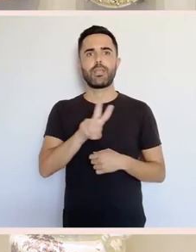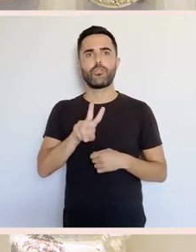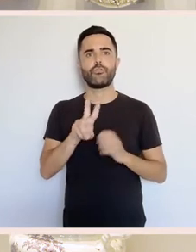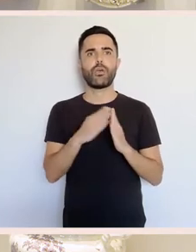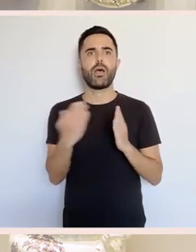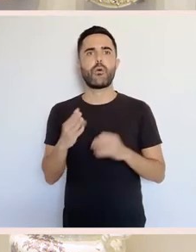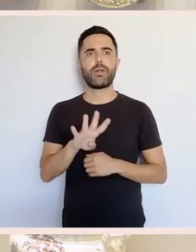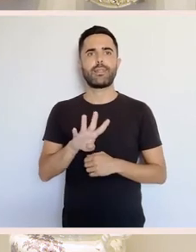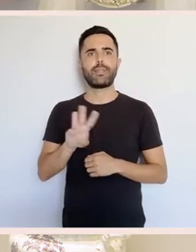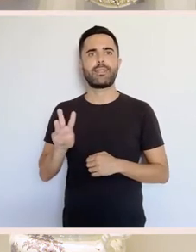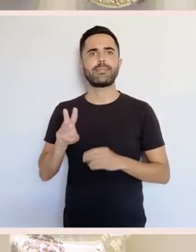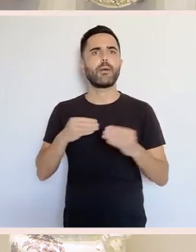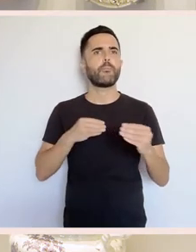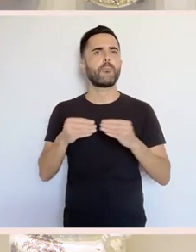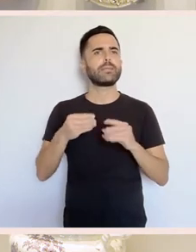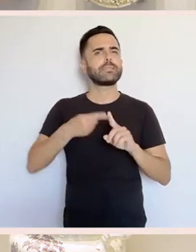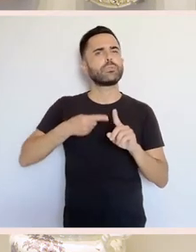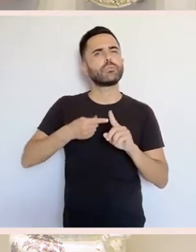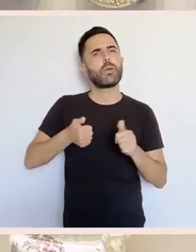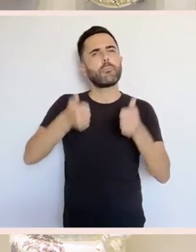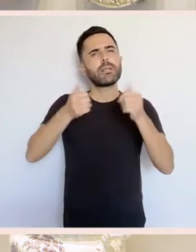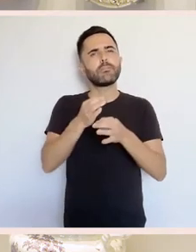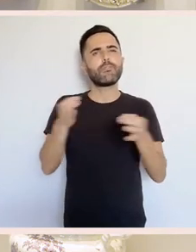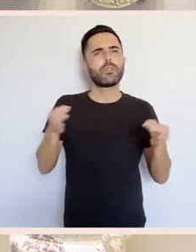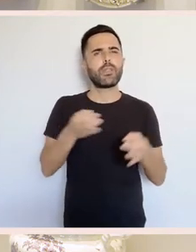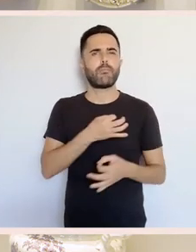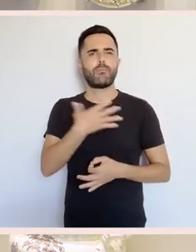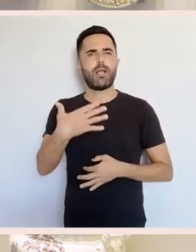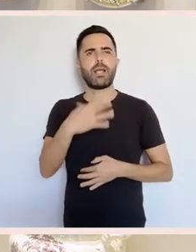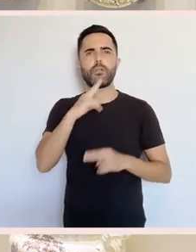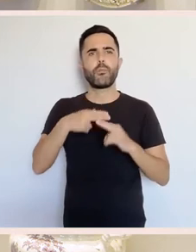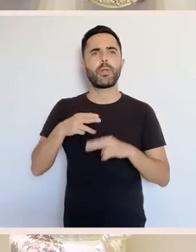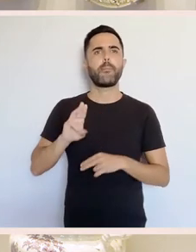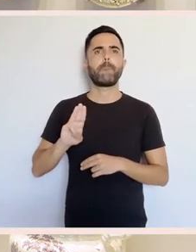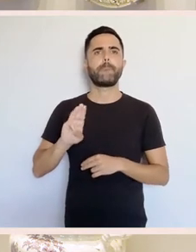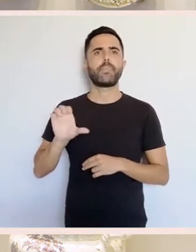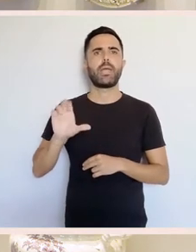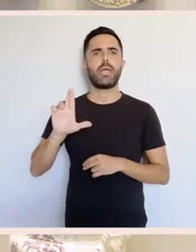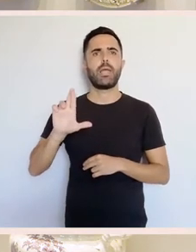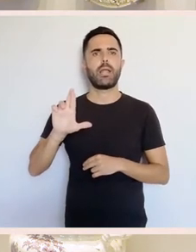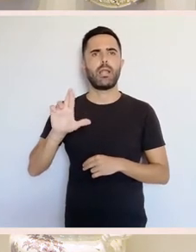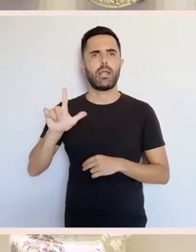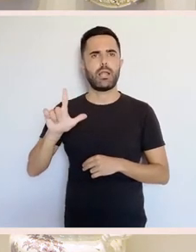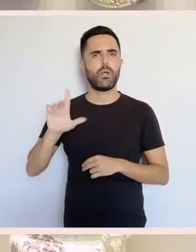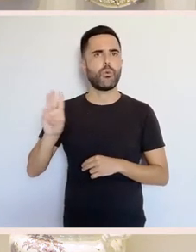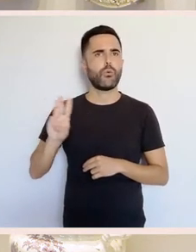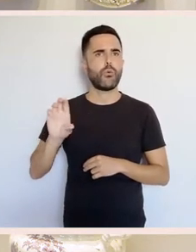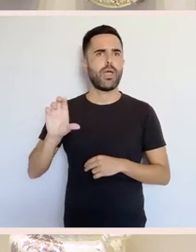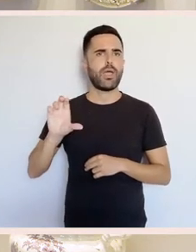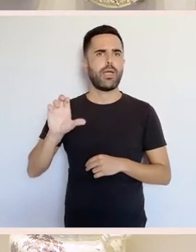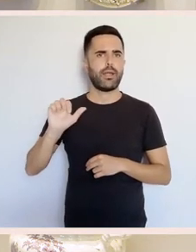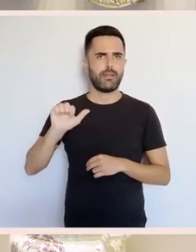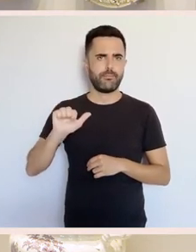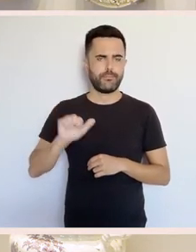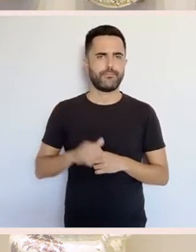máis perfeccionada, máis blanca, e chamase creamware, e a tradición das pezas comeza a ser unha inspiración romántica,